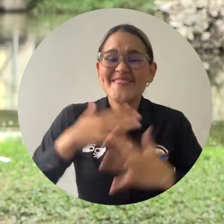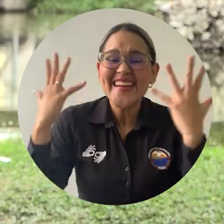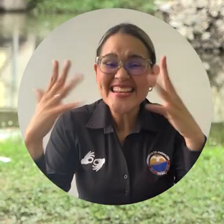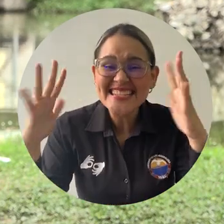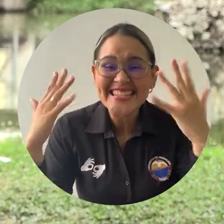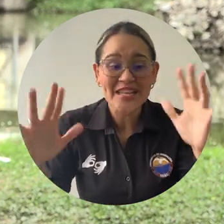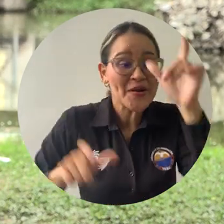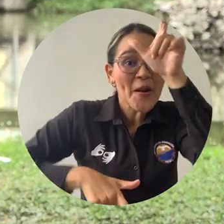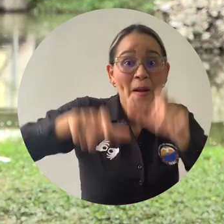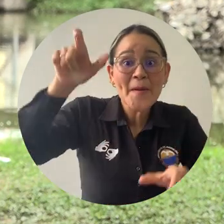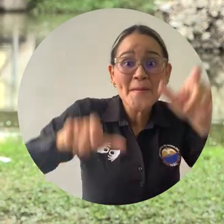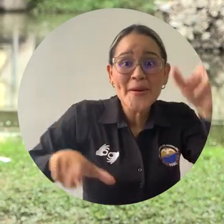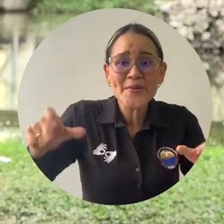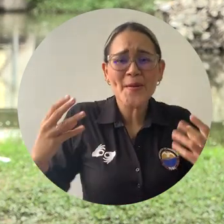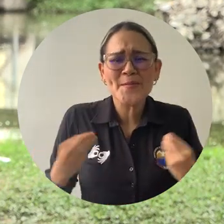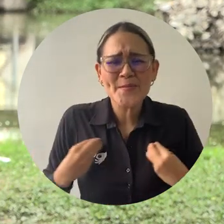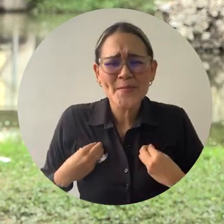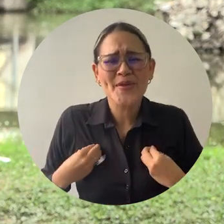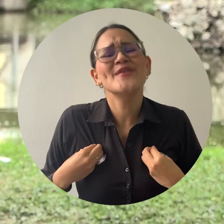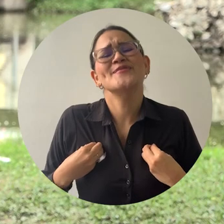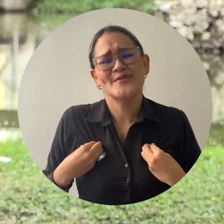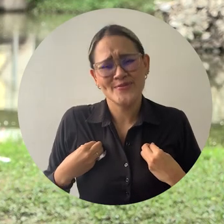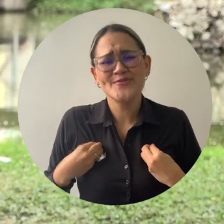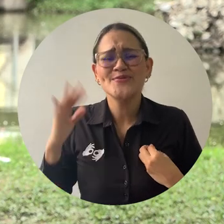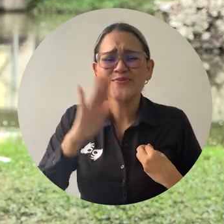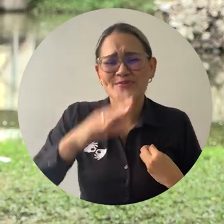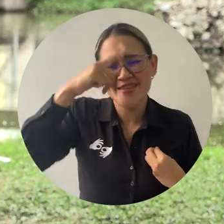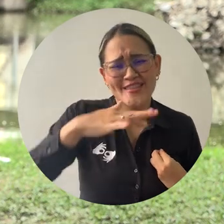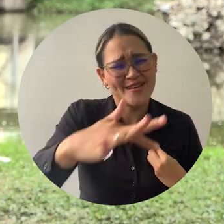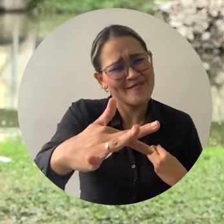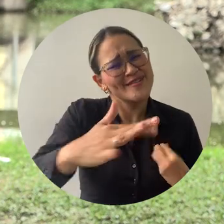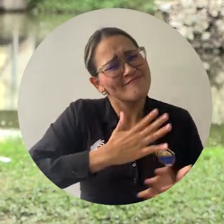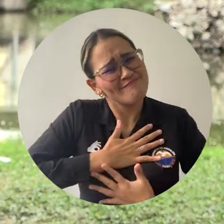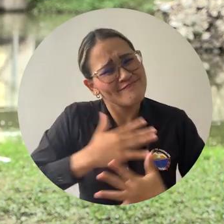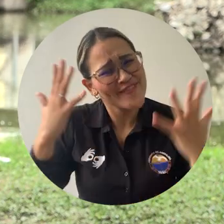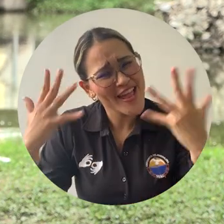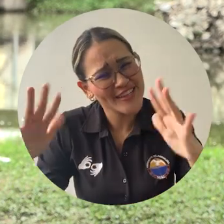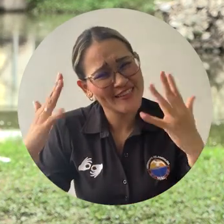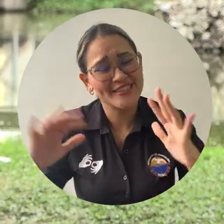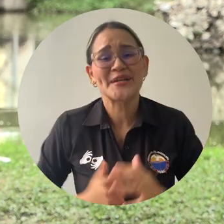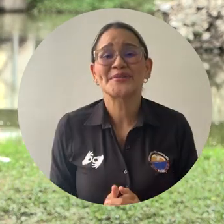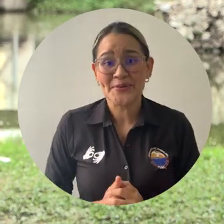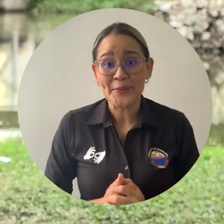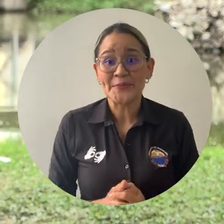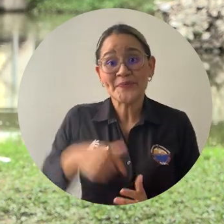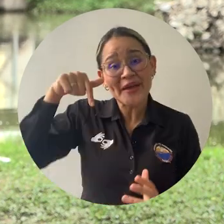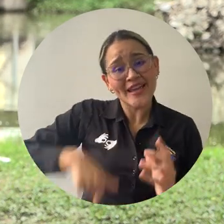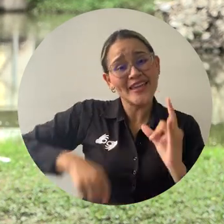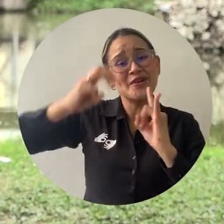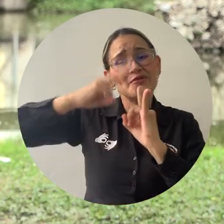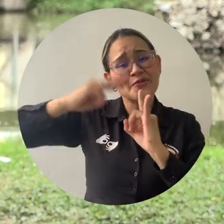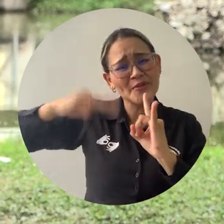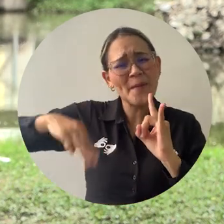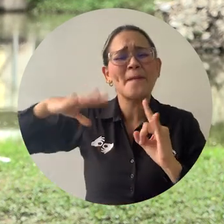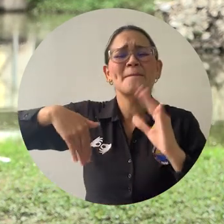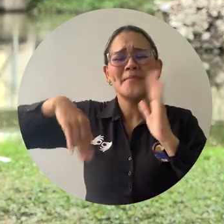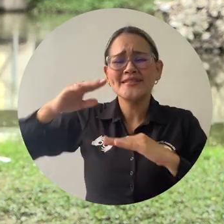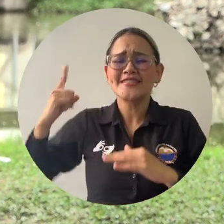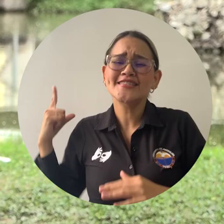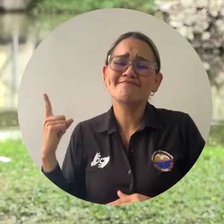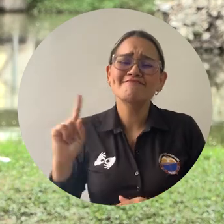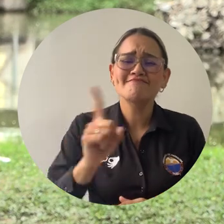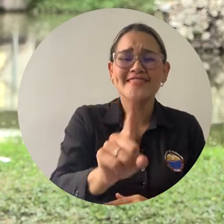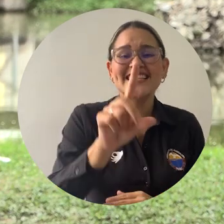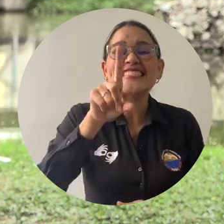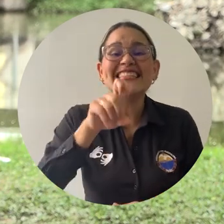constituyen, porque una ciudad es lo que hacen de ellas sus ciudadanos. Desde la Universidad del Magdalena llevamos 60 años contribuyendo a la transformación